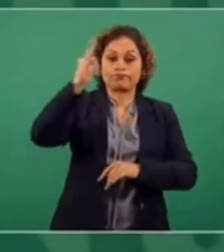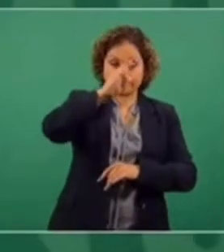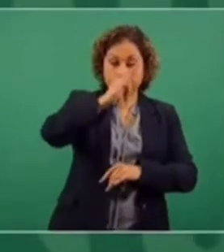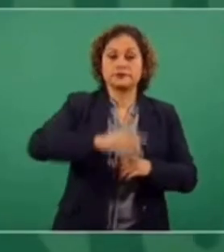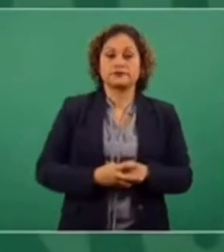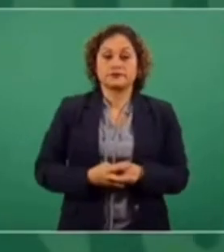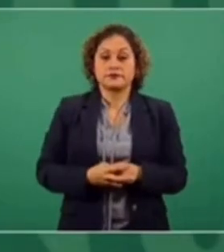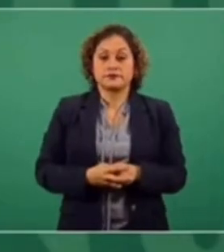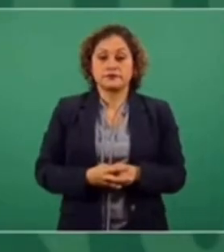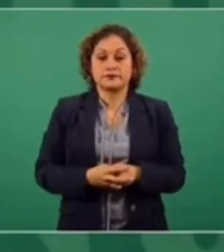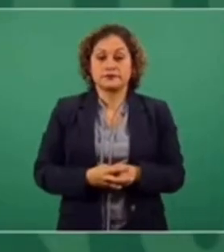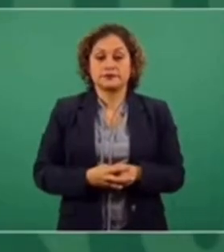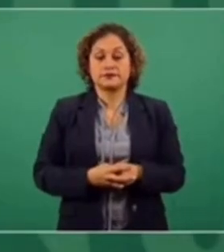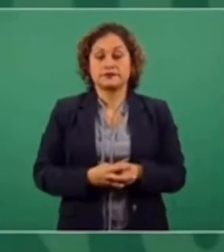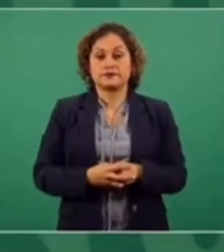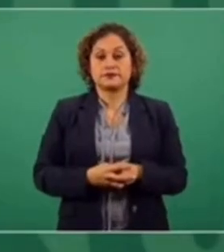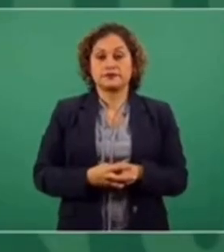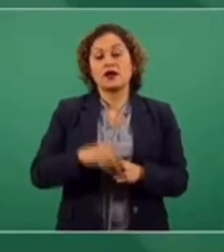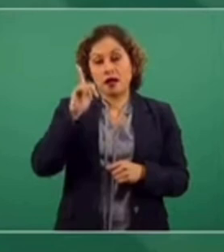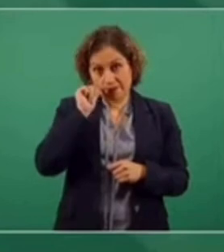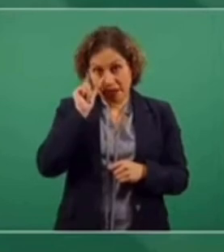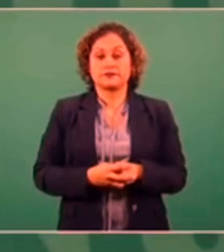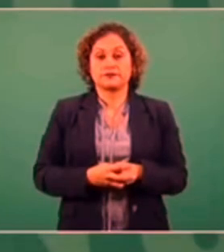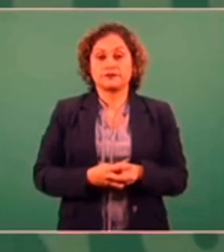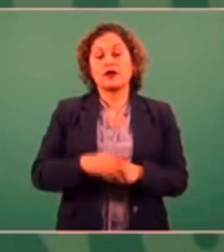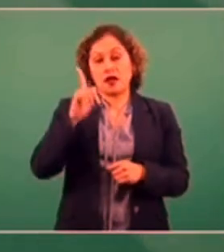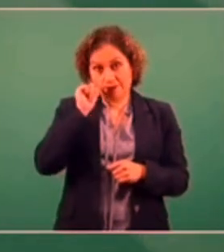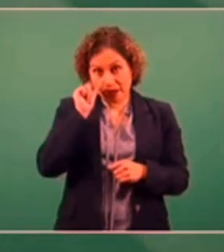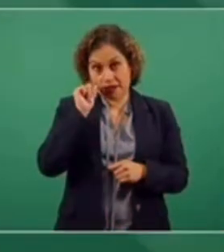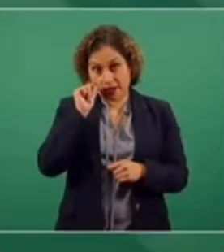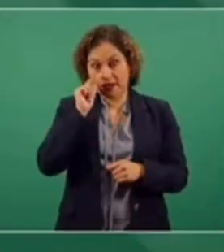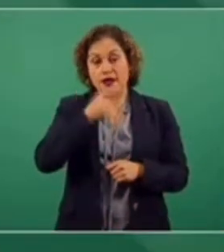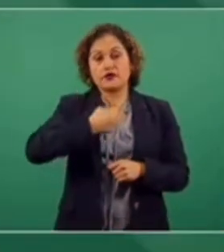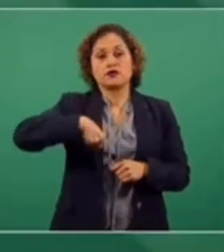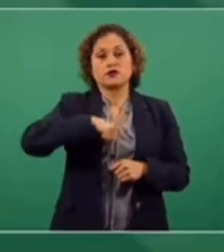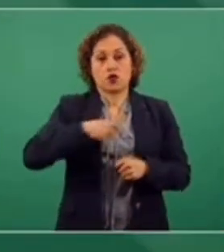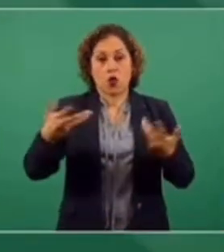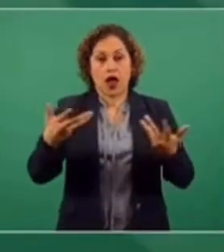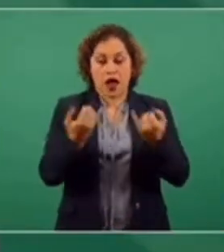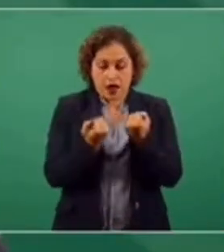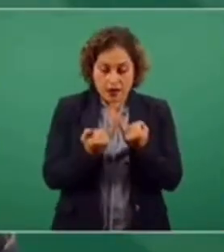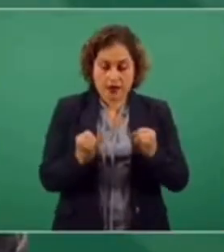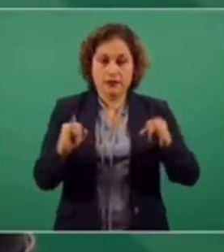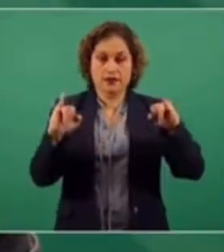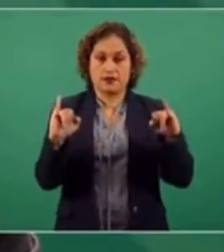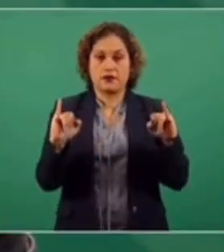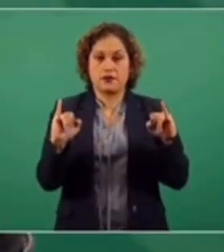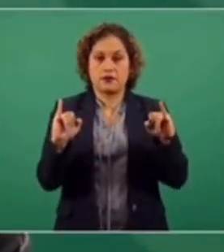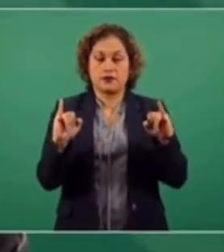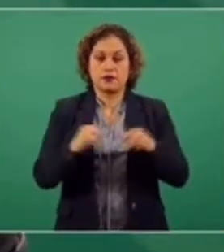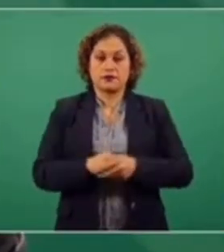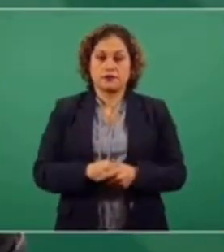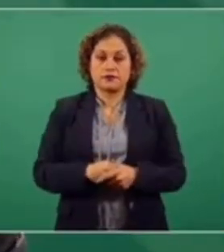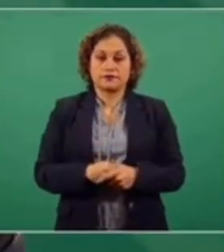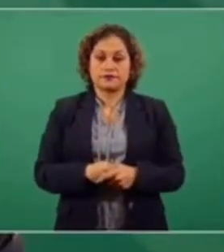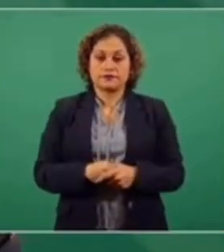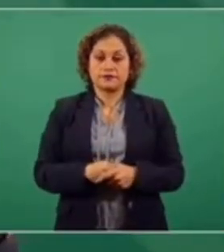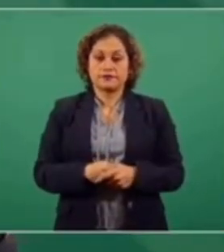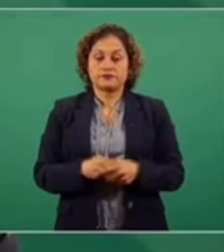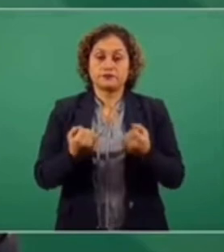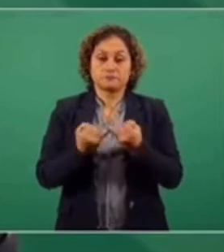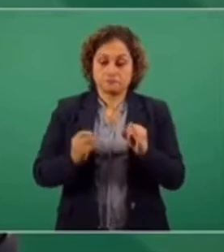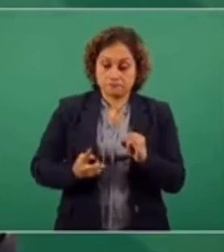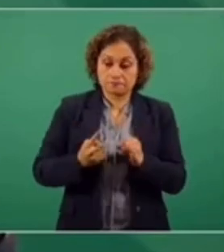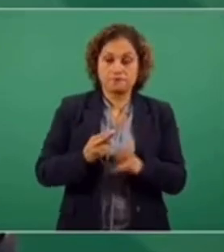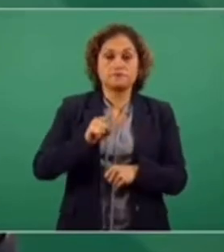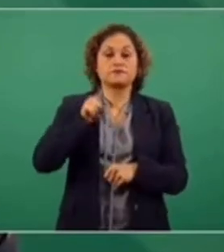vamos a llevar a cabo la inauguración de lo que es la base